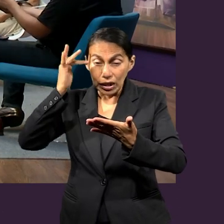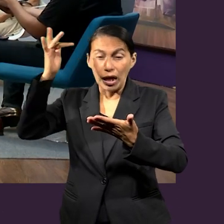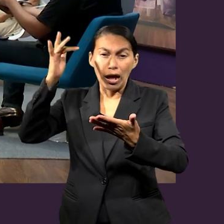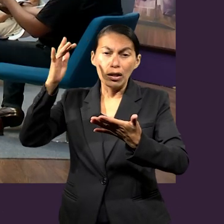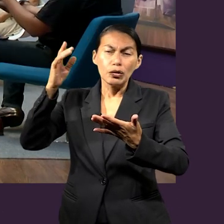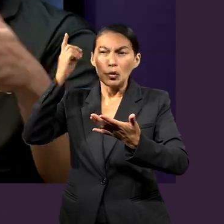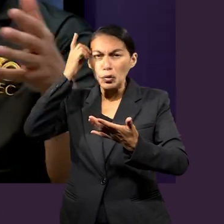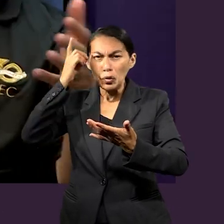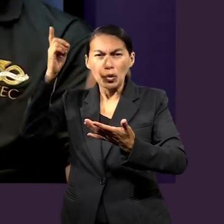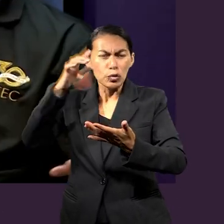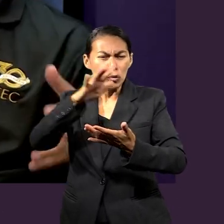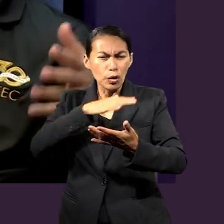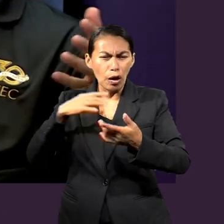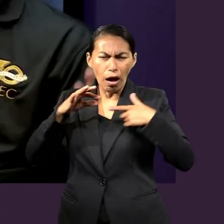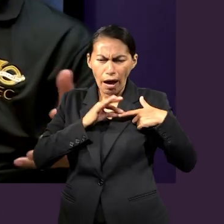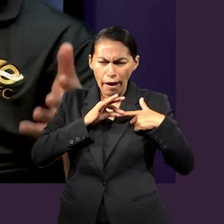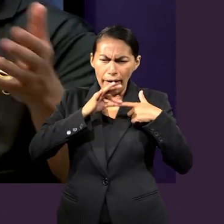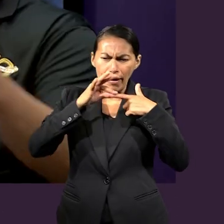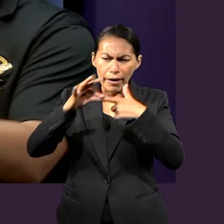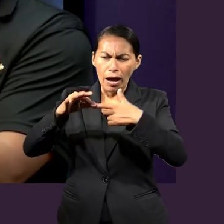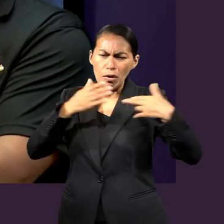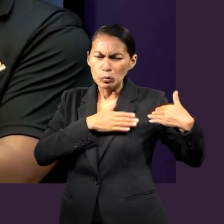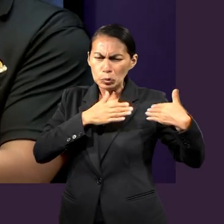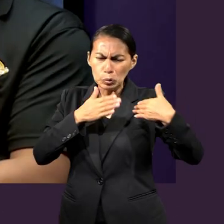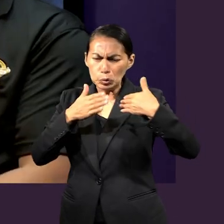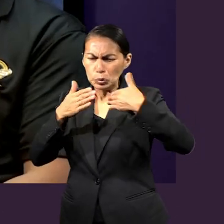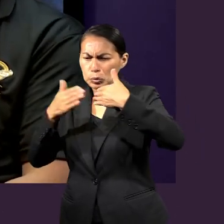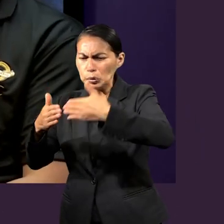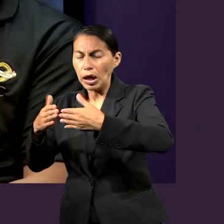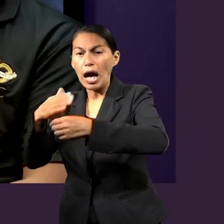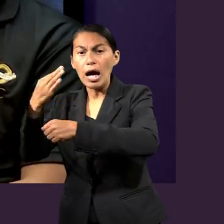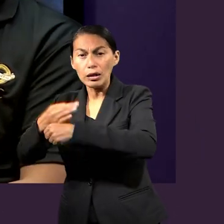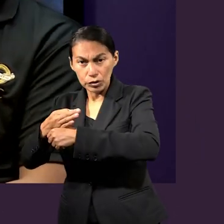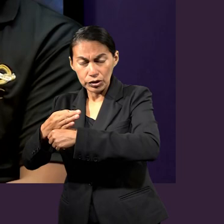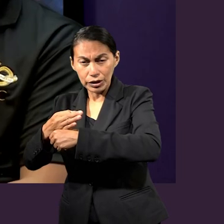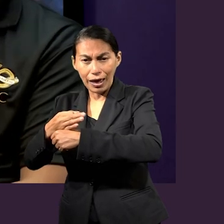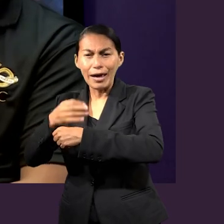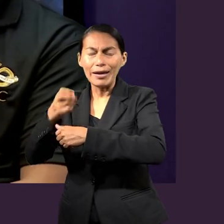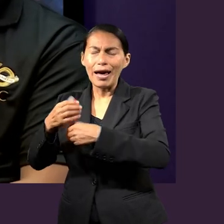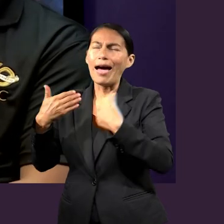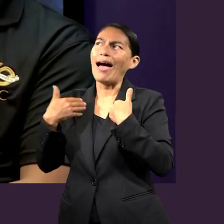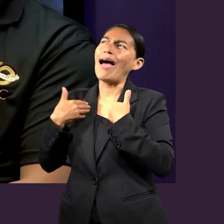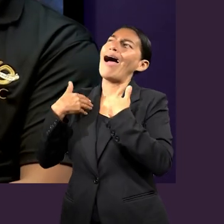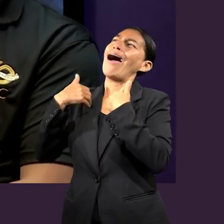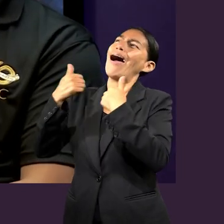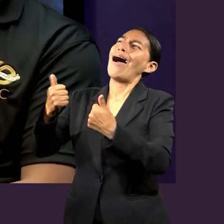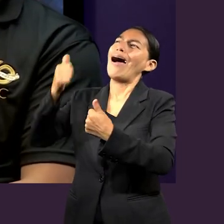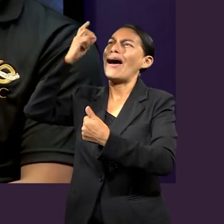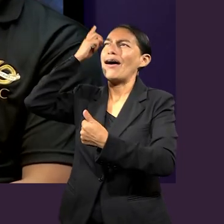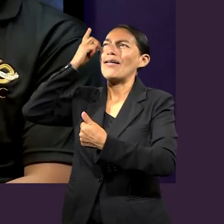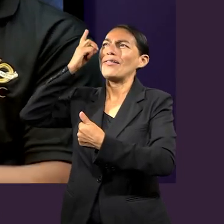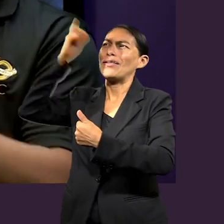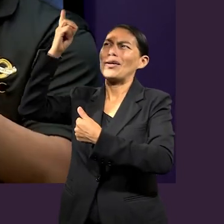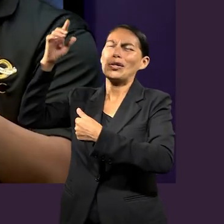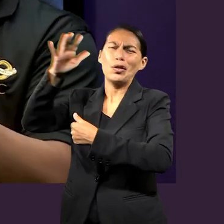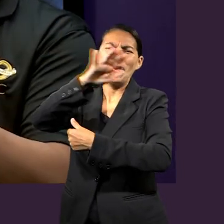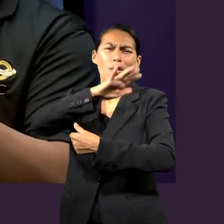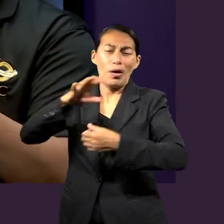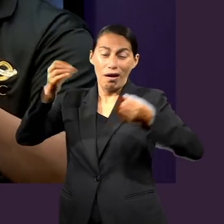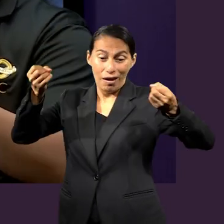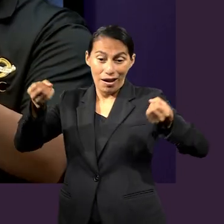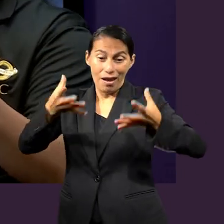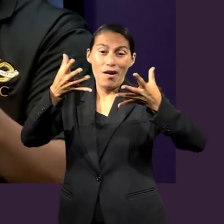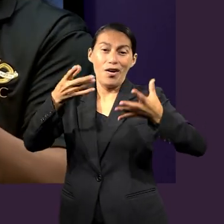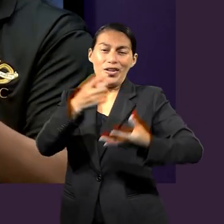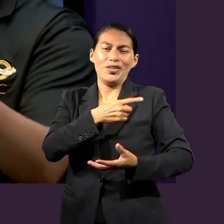espíritu de los apóstoles, de los profesores, hasta ahora, nos damos cuenta que Dios es el autor y es